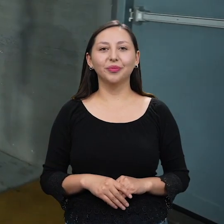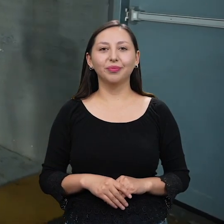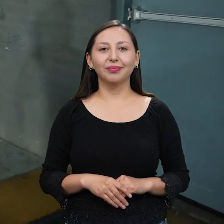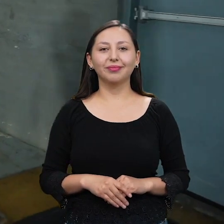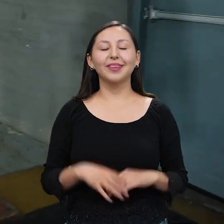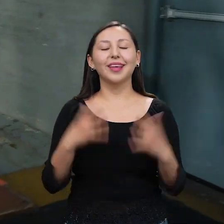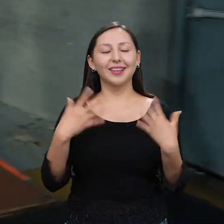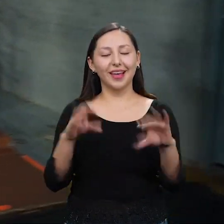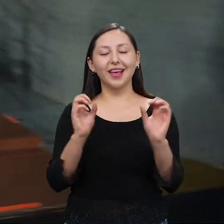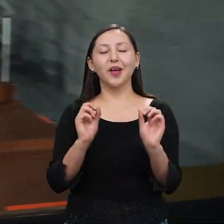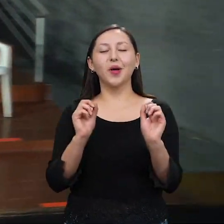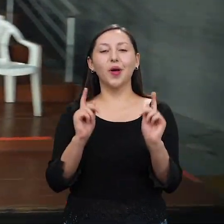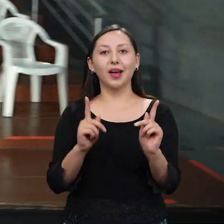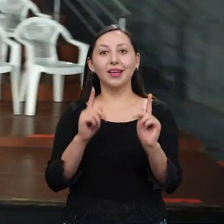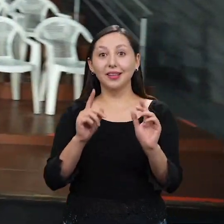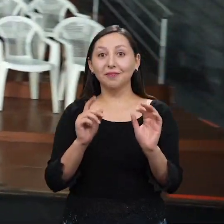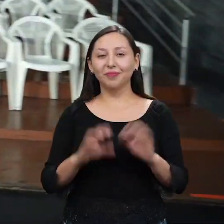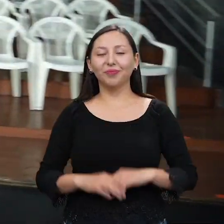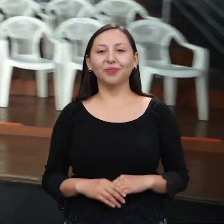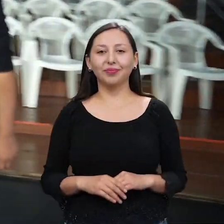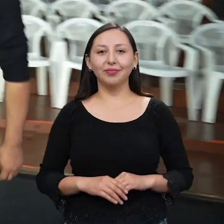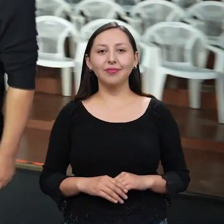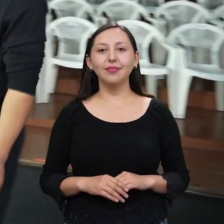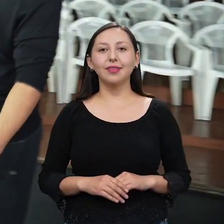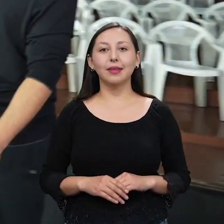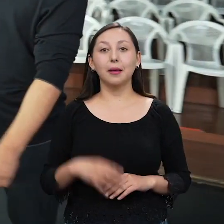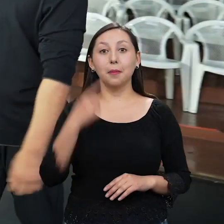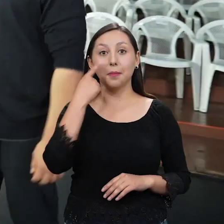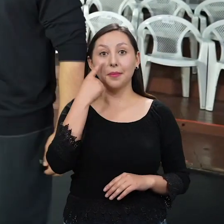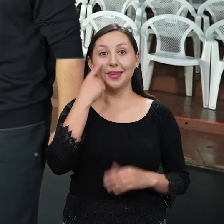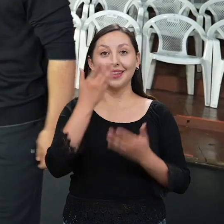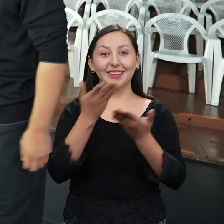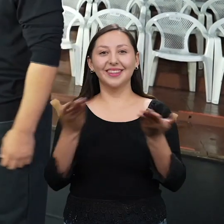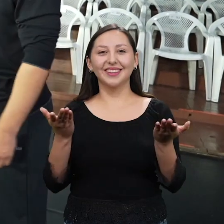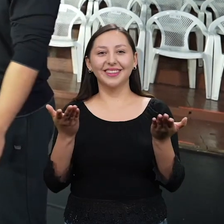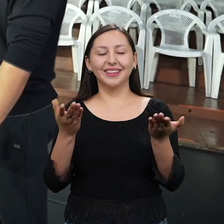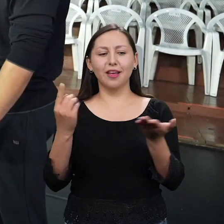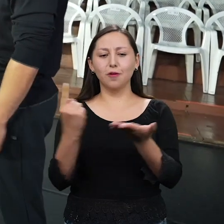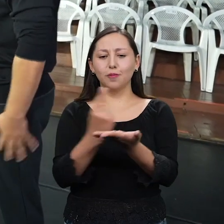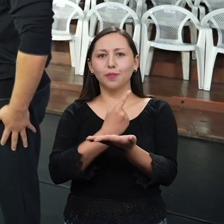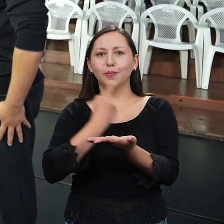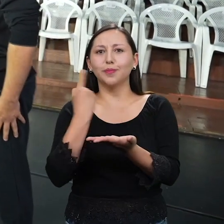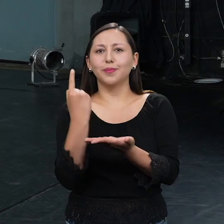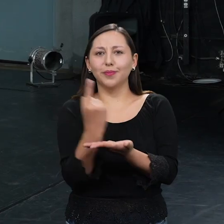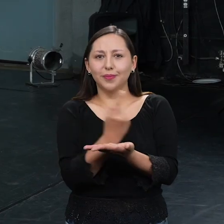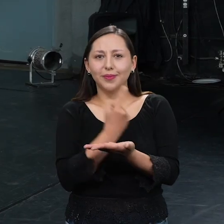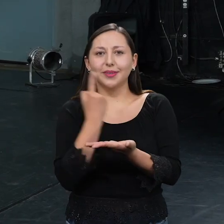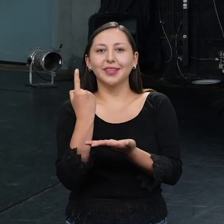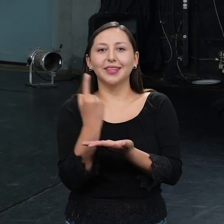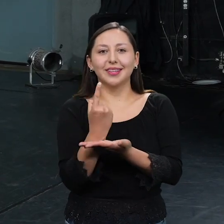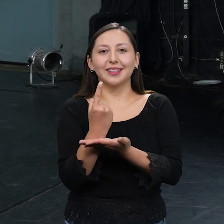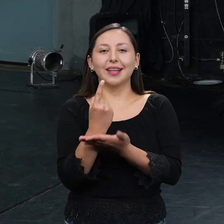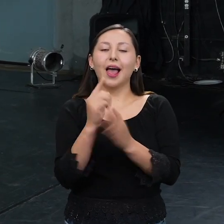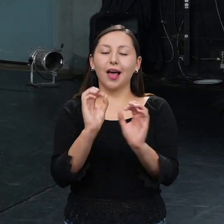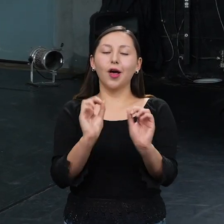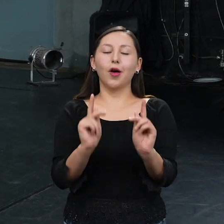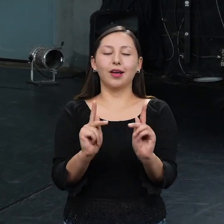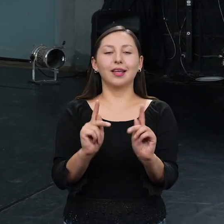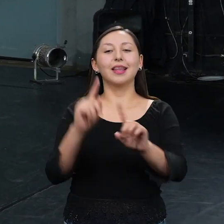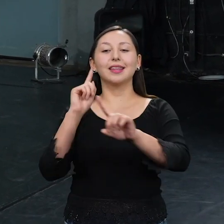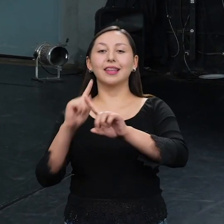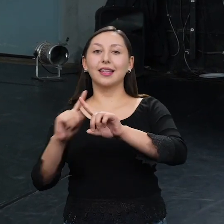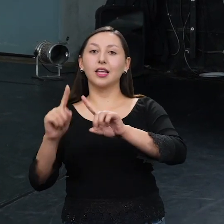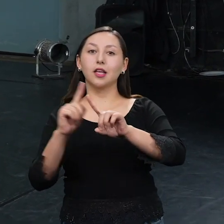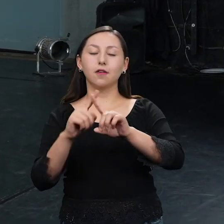Ok, Sebas, ¿estás listo? Sí, mira. Creo que ya puedo girar. Sí, sí, está muy bien. Ya. Pero hay otras formas